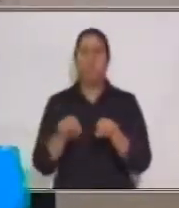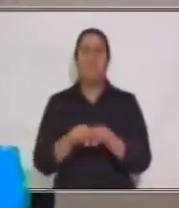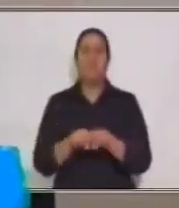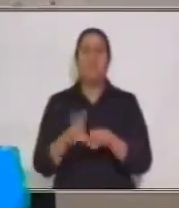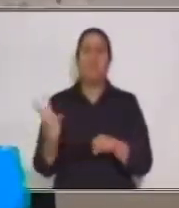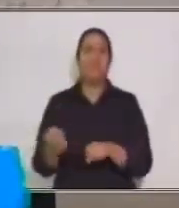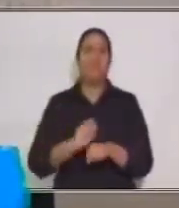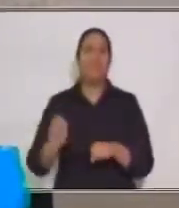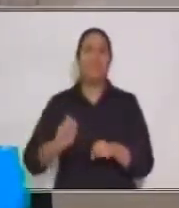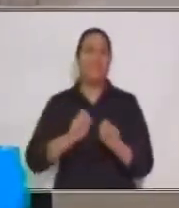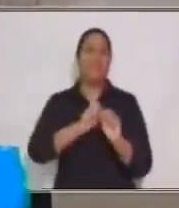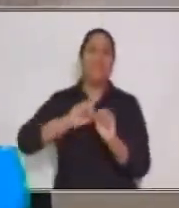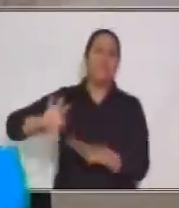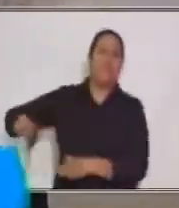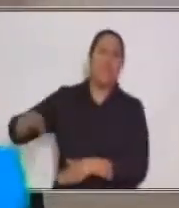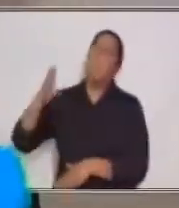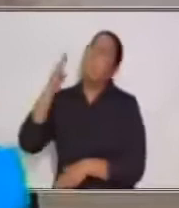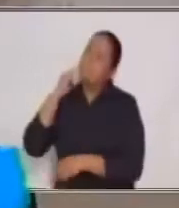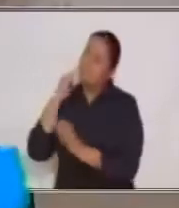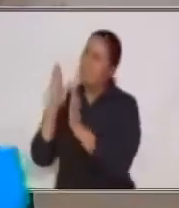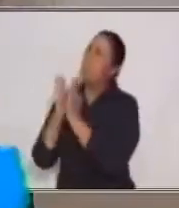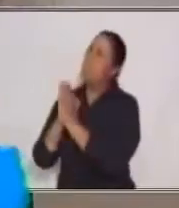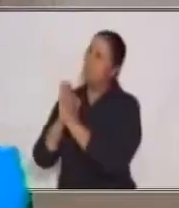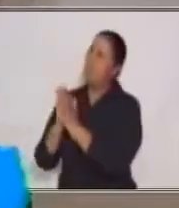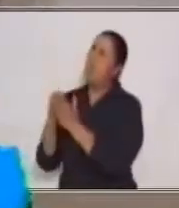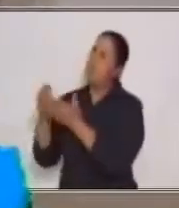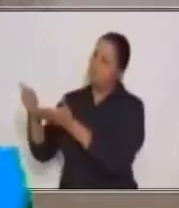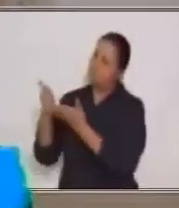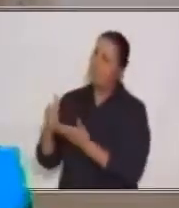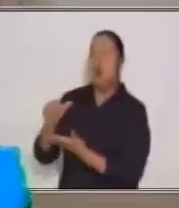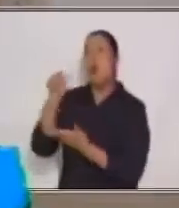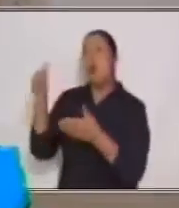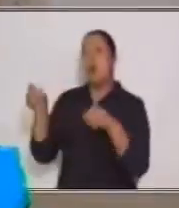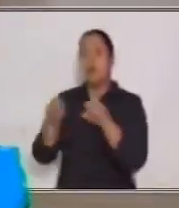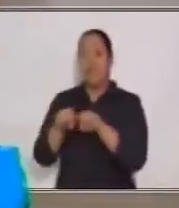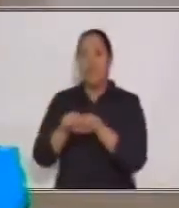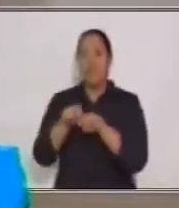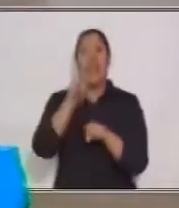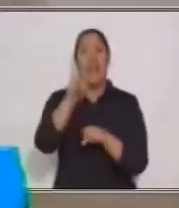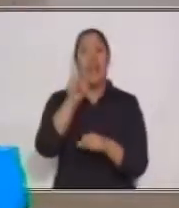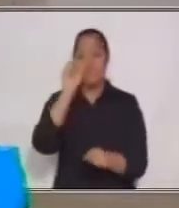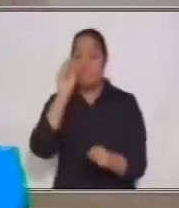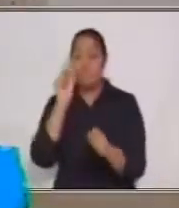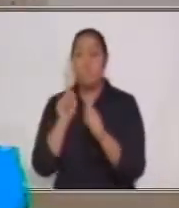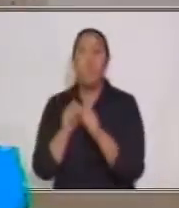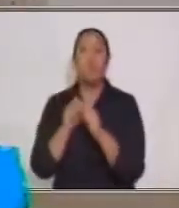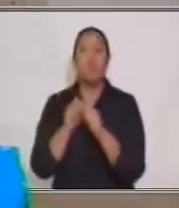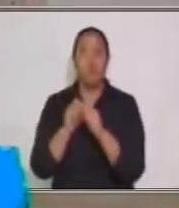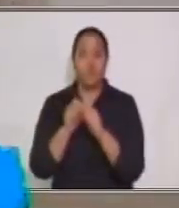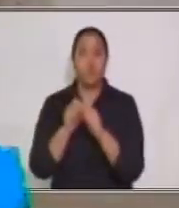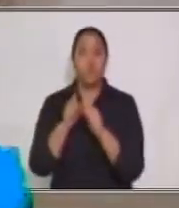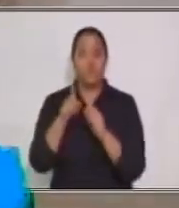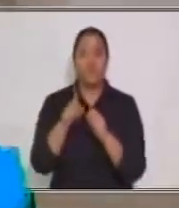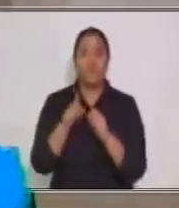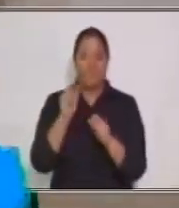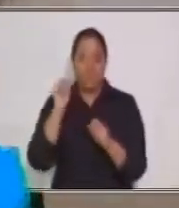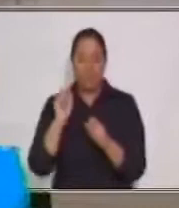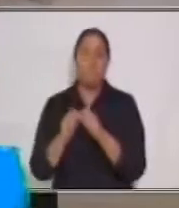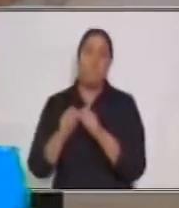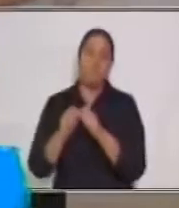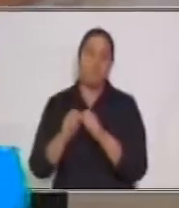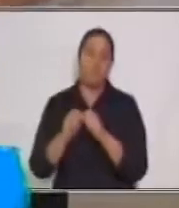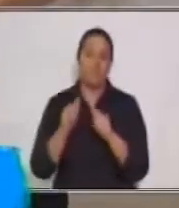Ahí hay un espacio. Vamos a ver qué ponemos. Punto. Muy bien. Excelente. Lo vamos a colocar por acá. Muy bien.